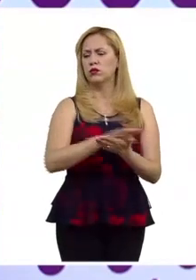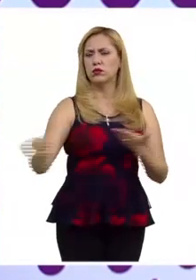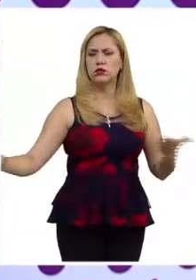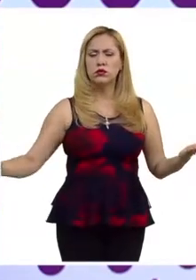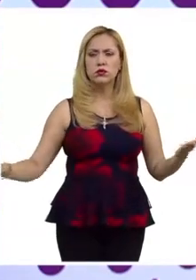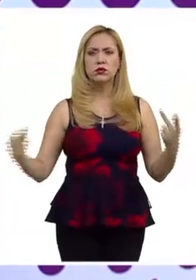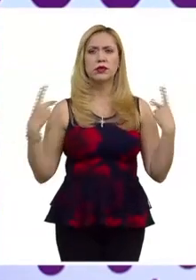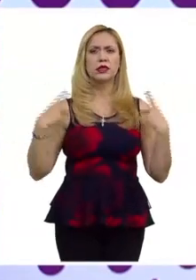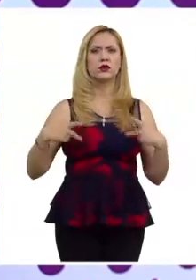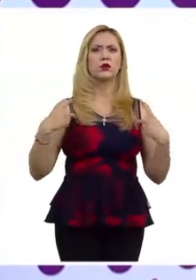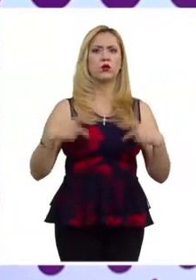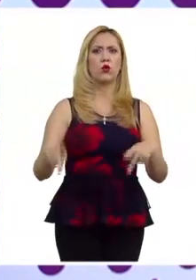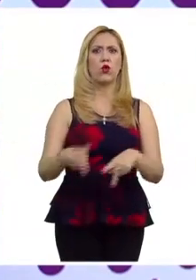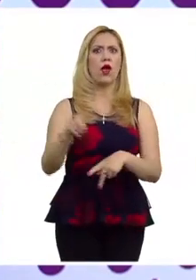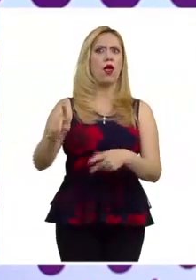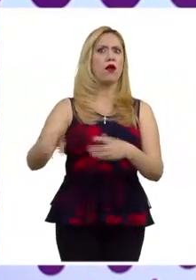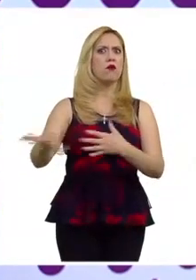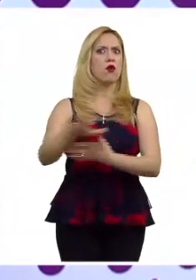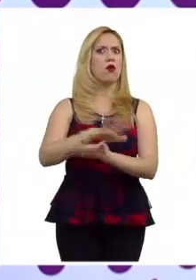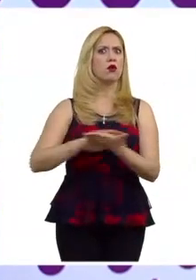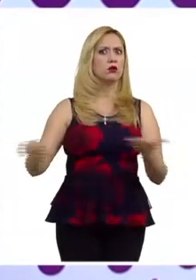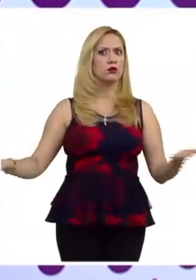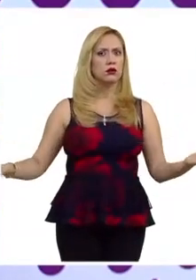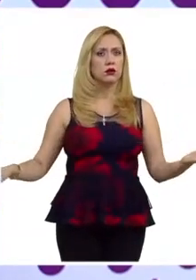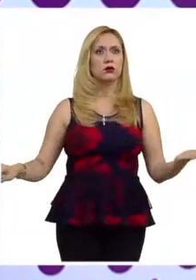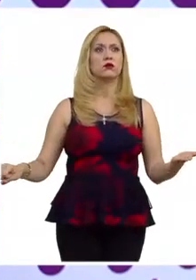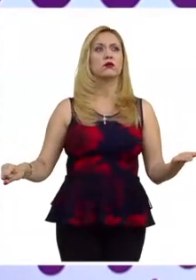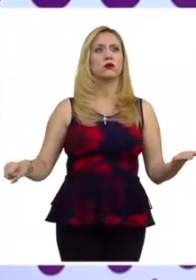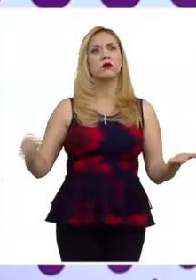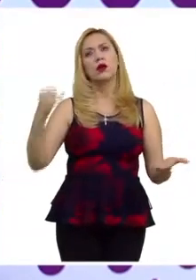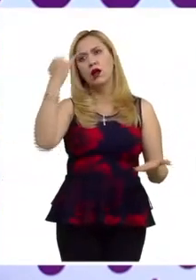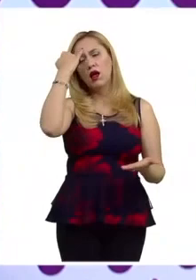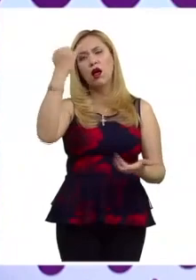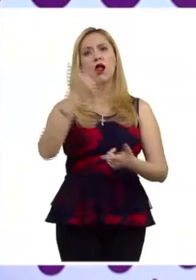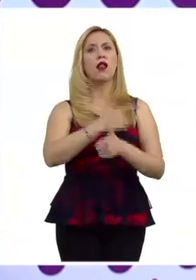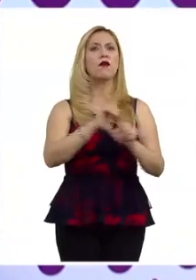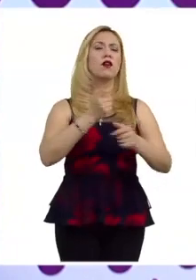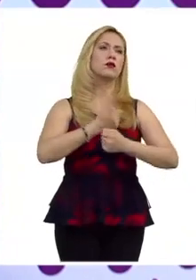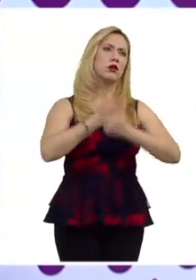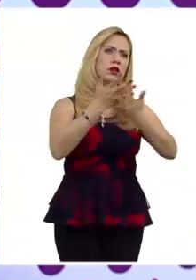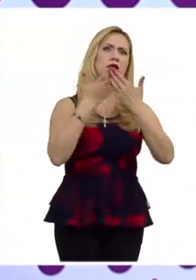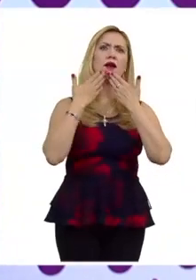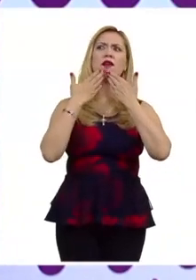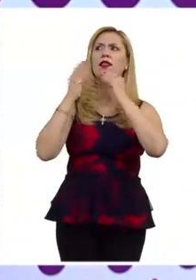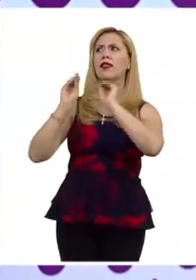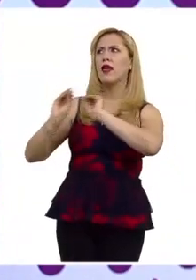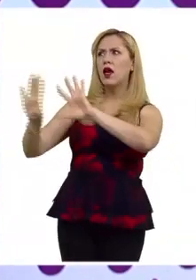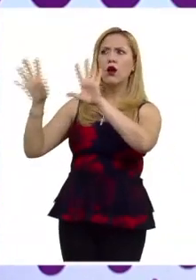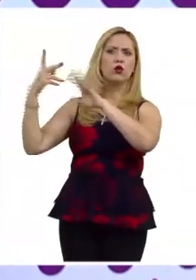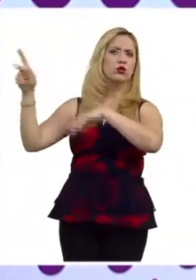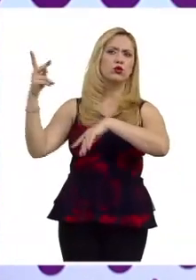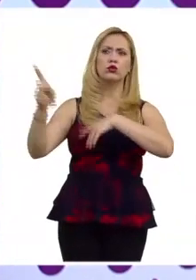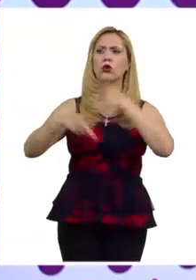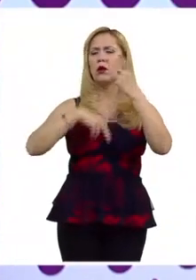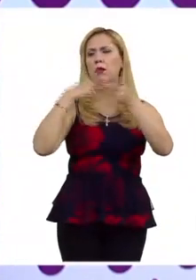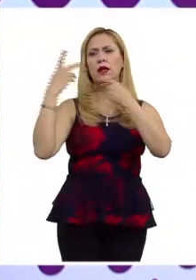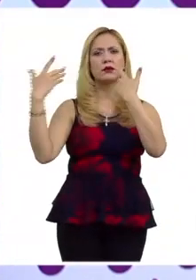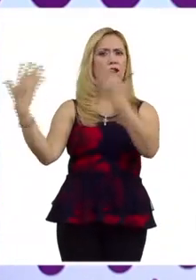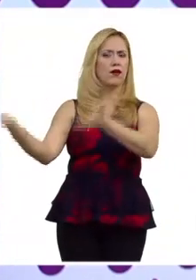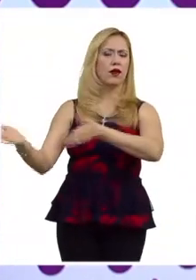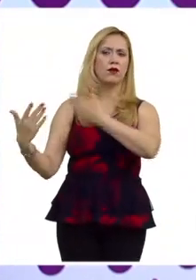inicios como un ejercicio de la libertad de expresión, de una determinada postura política, pero en la medida en la que